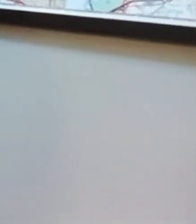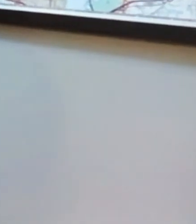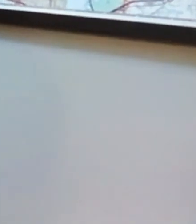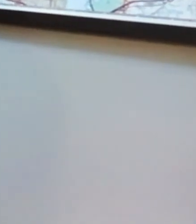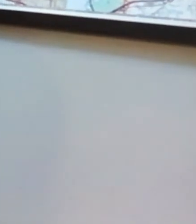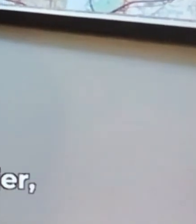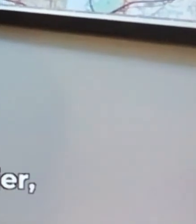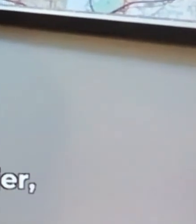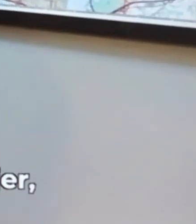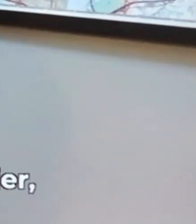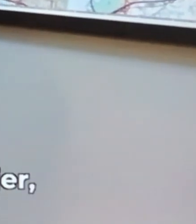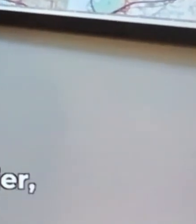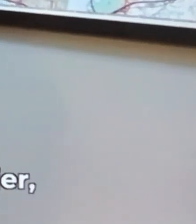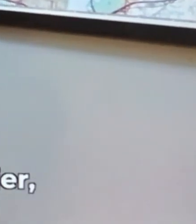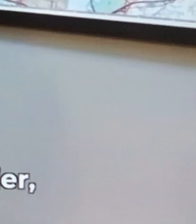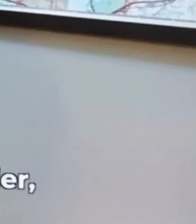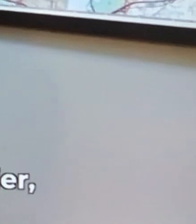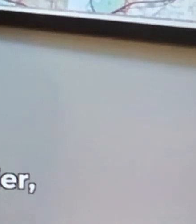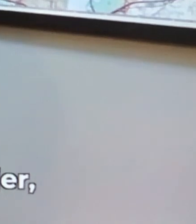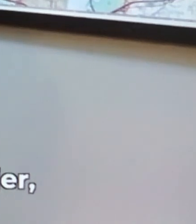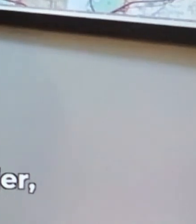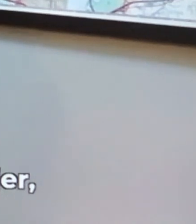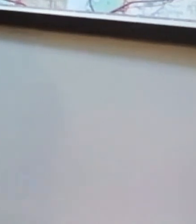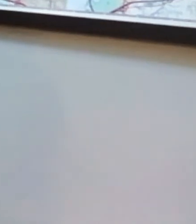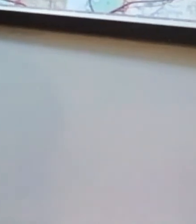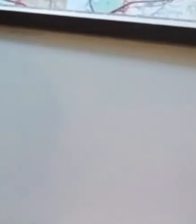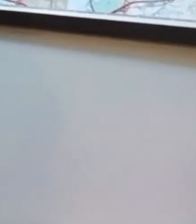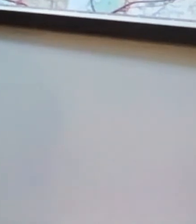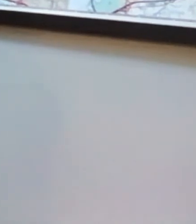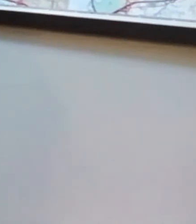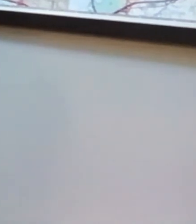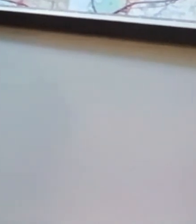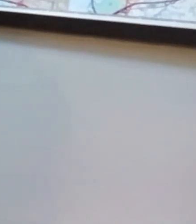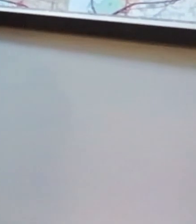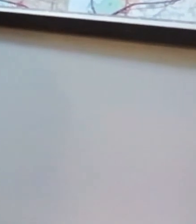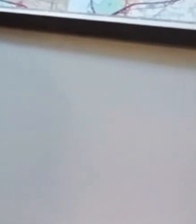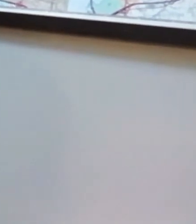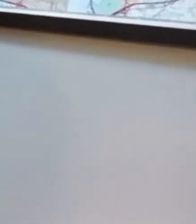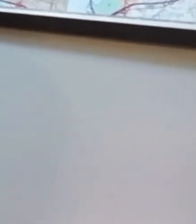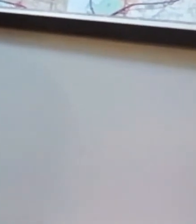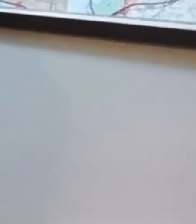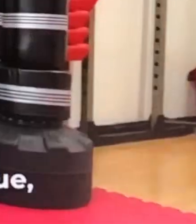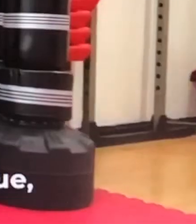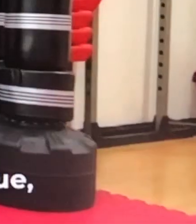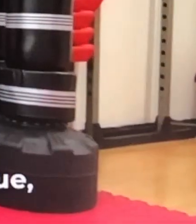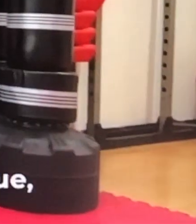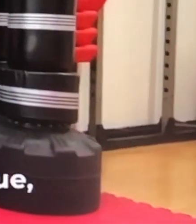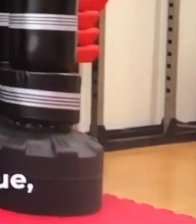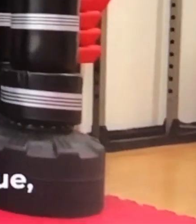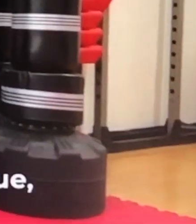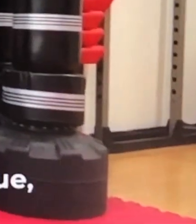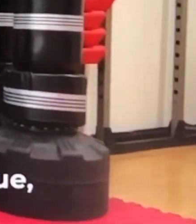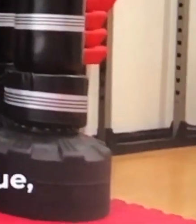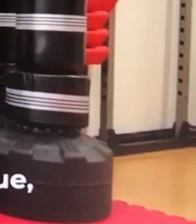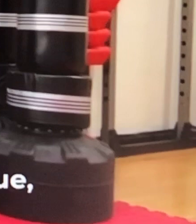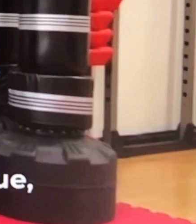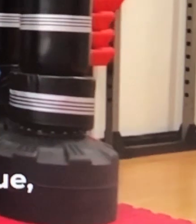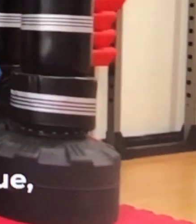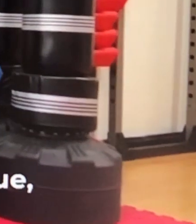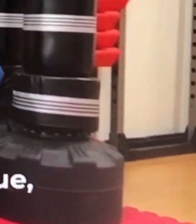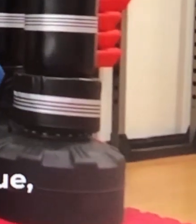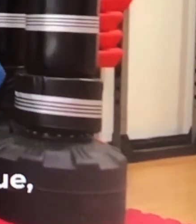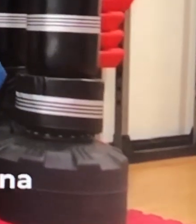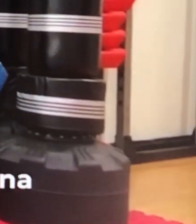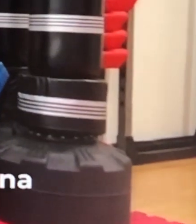mujer y dándome a respetar como mujer y que me tomen en cuenta más que nada. Solamente piensan en México que, ay,